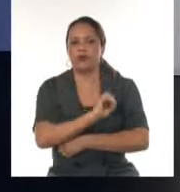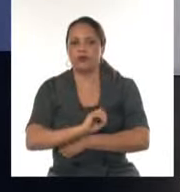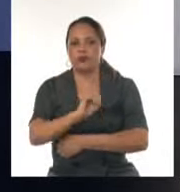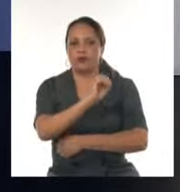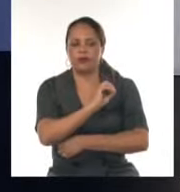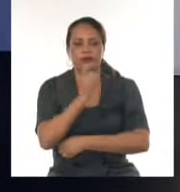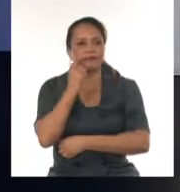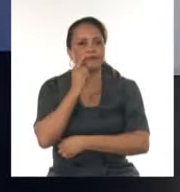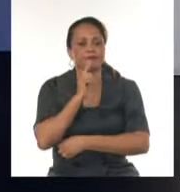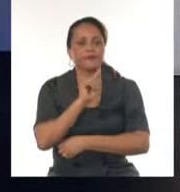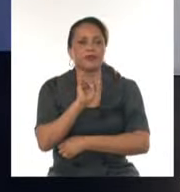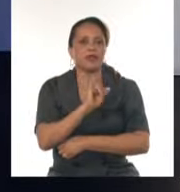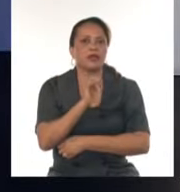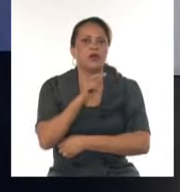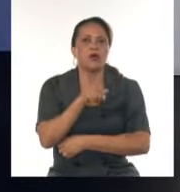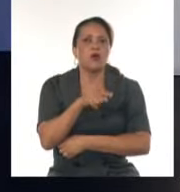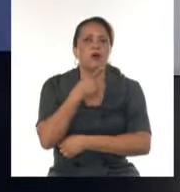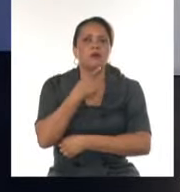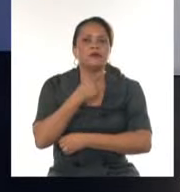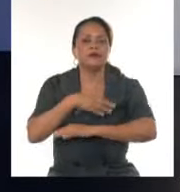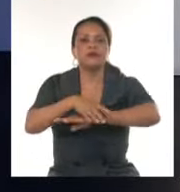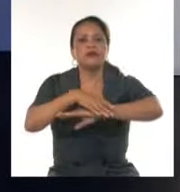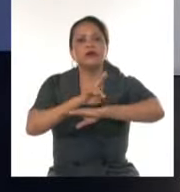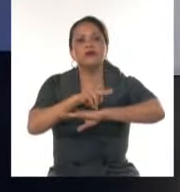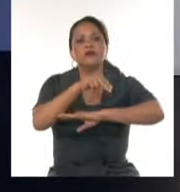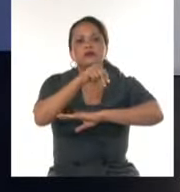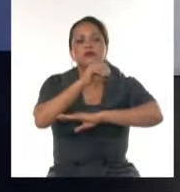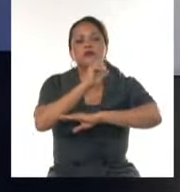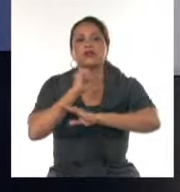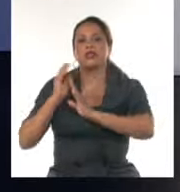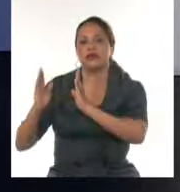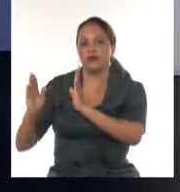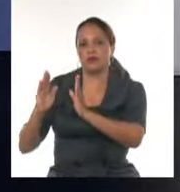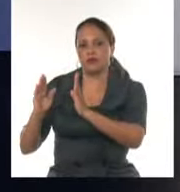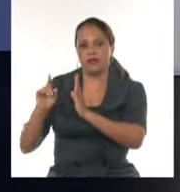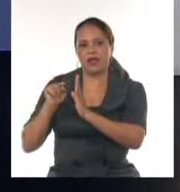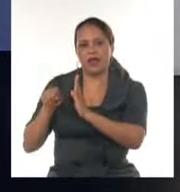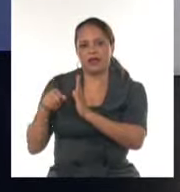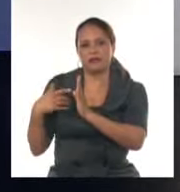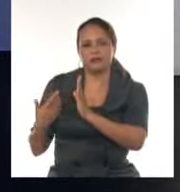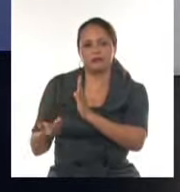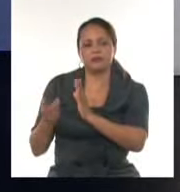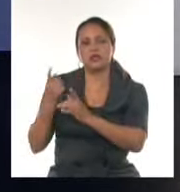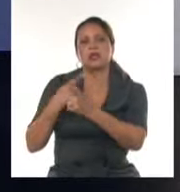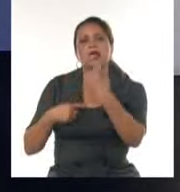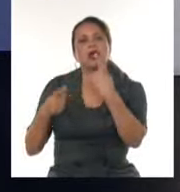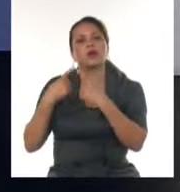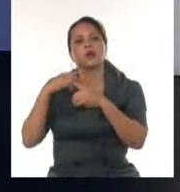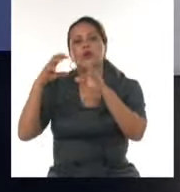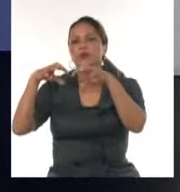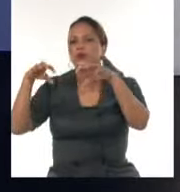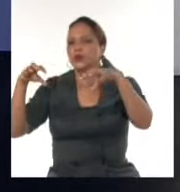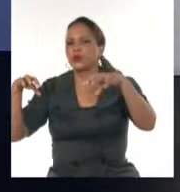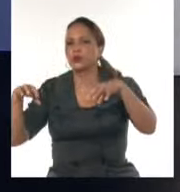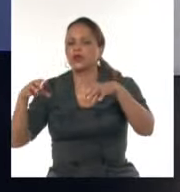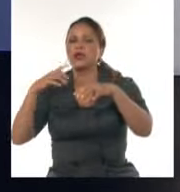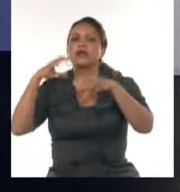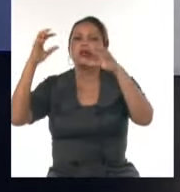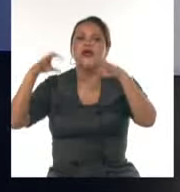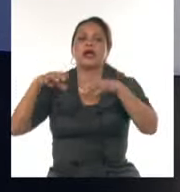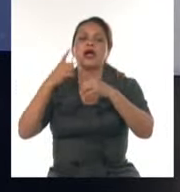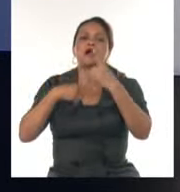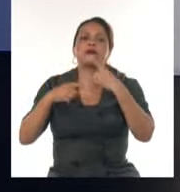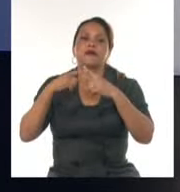y también hacia zonas del interior y costa norte de la parte occidental, donde hoy hemos tenido alguna actividad de chubascos, lluvias y